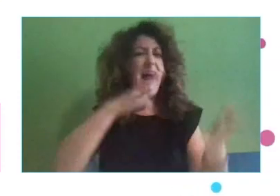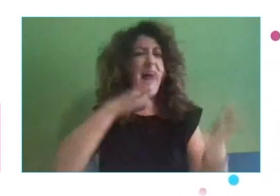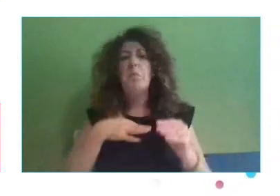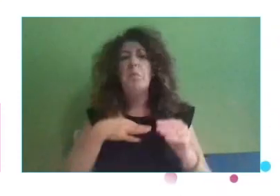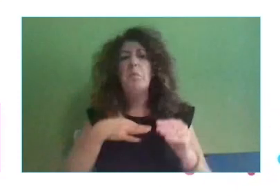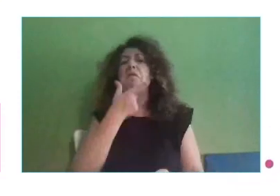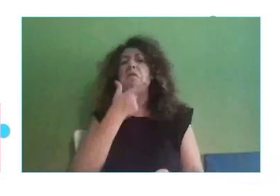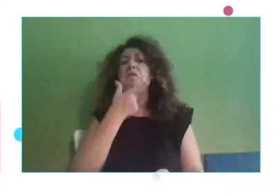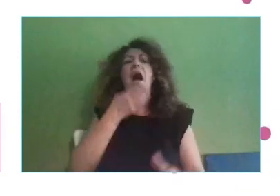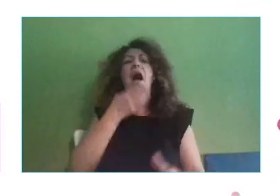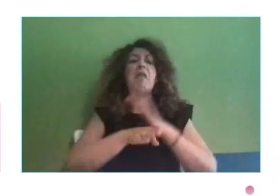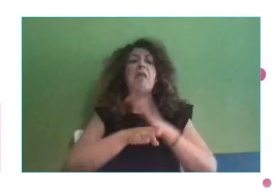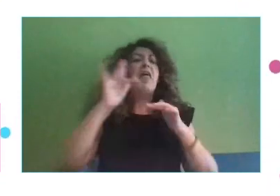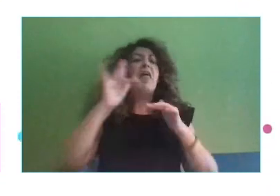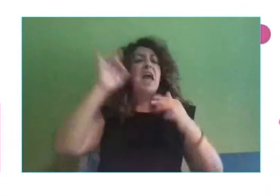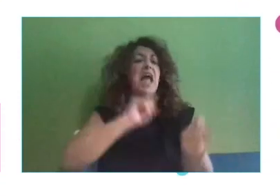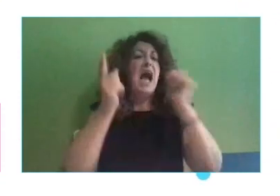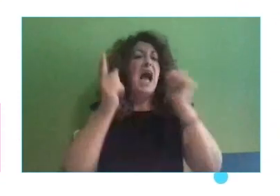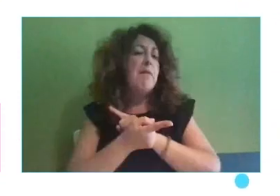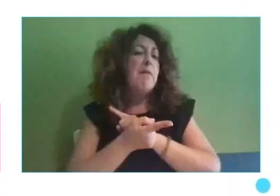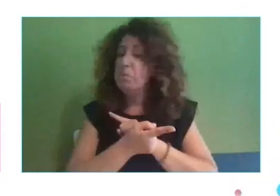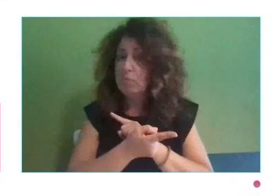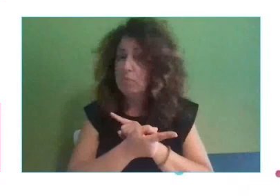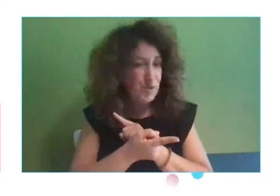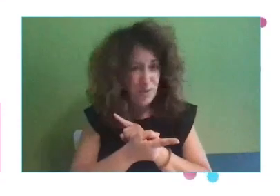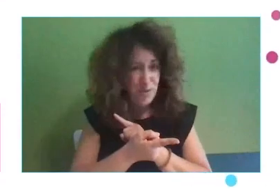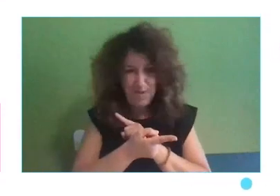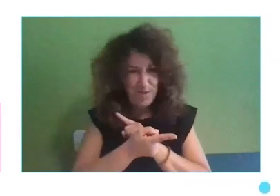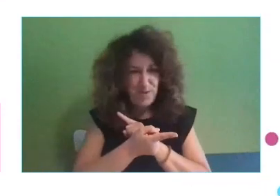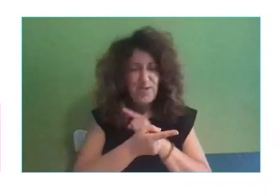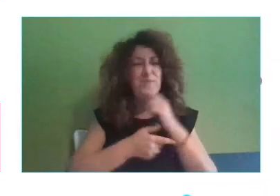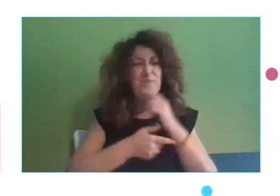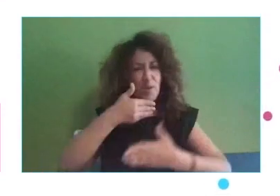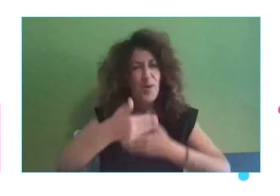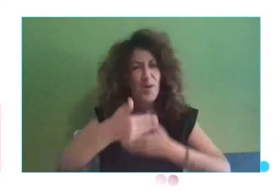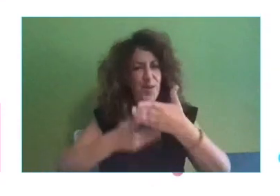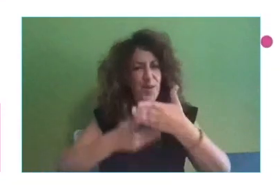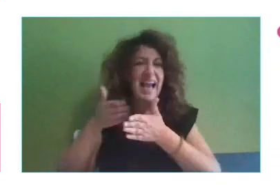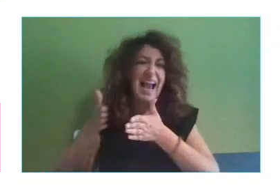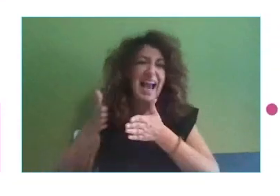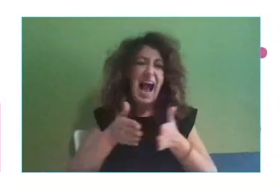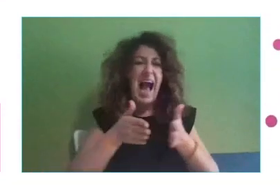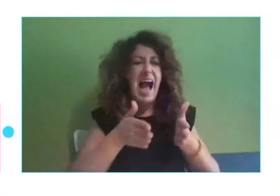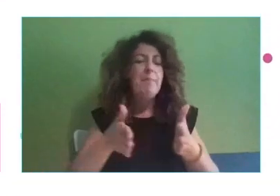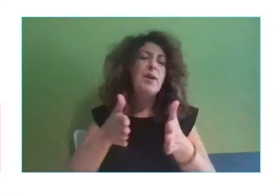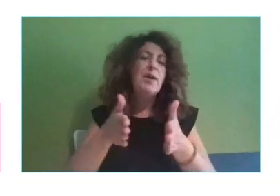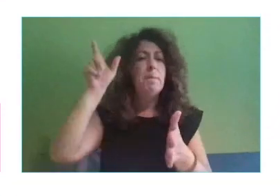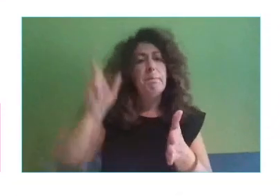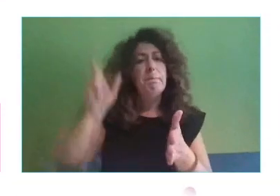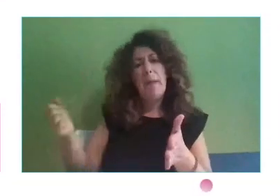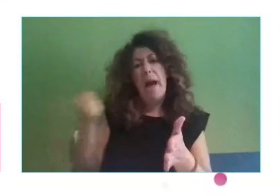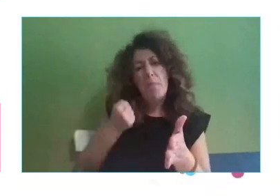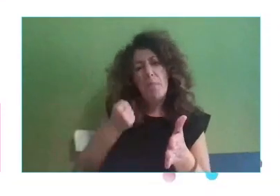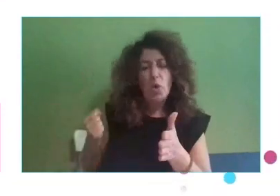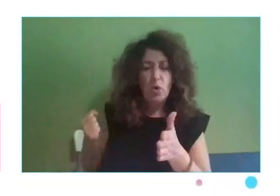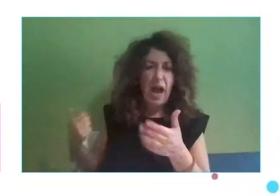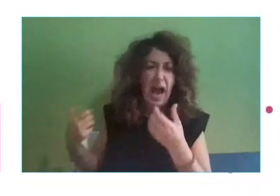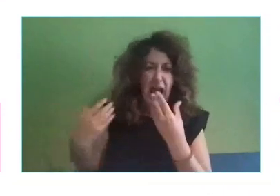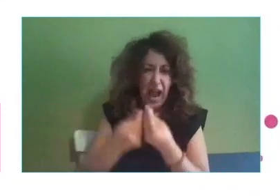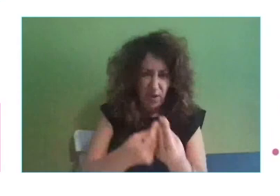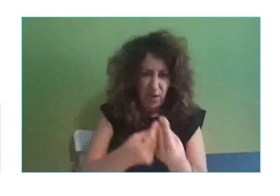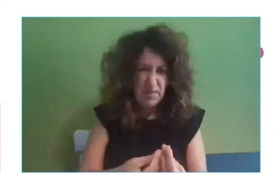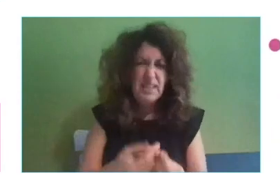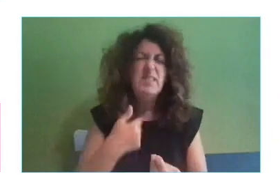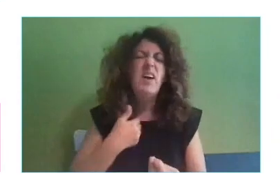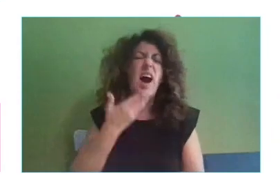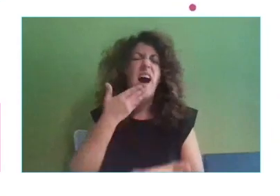digitalización si no tenemos un camino a alguien que nos acompañe. Entonces, no os voy a aburrir con tantos datos,